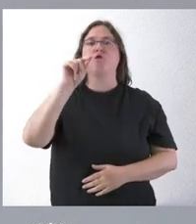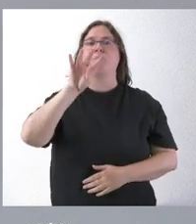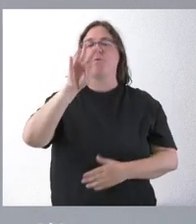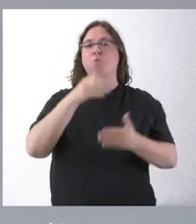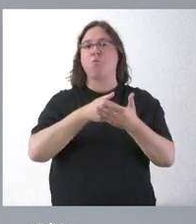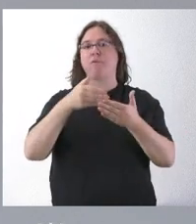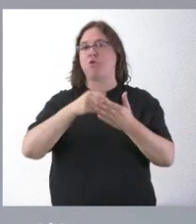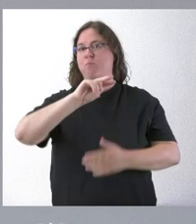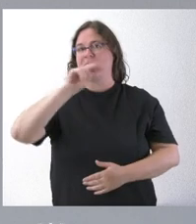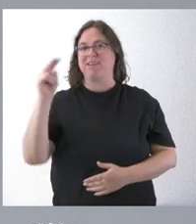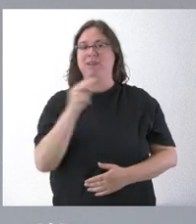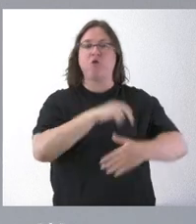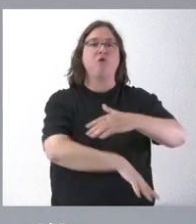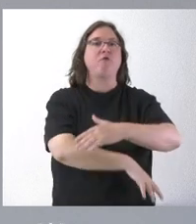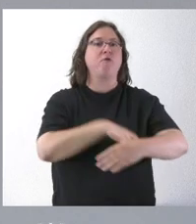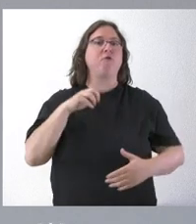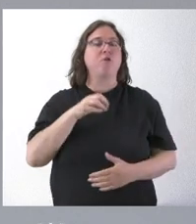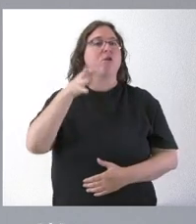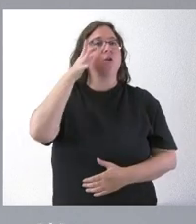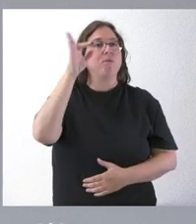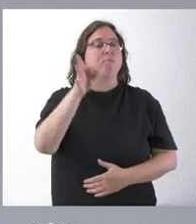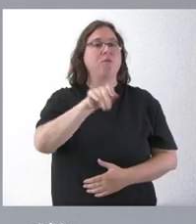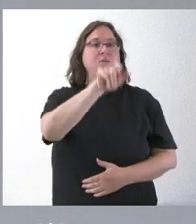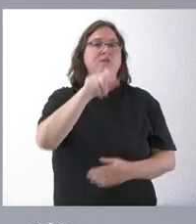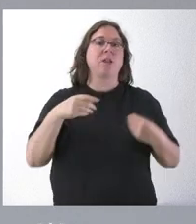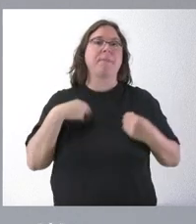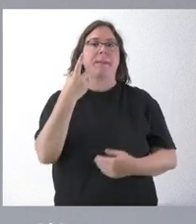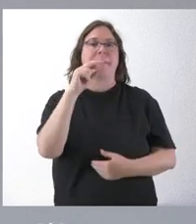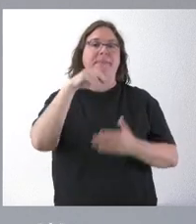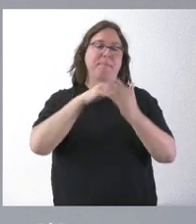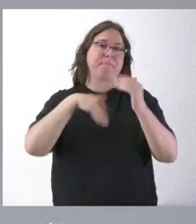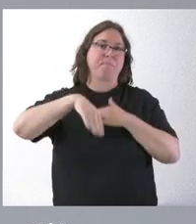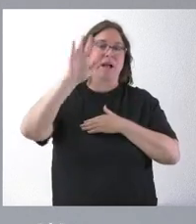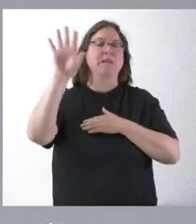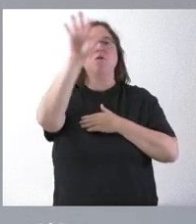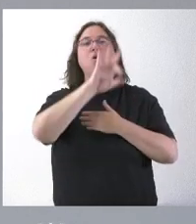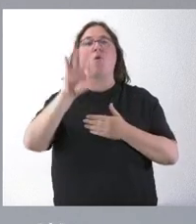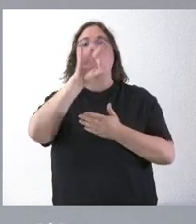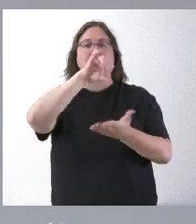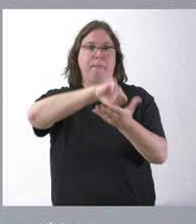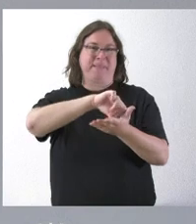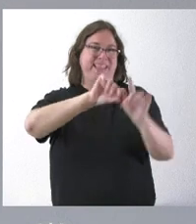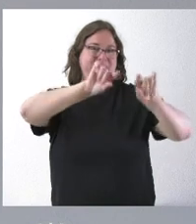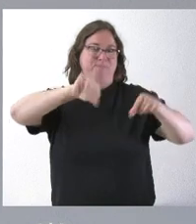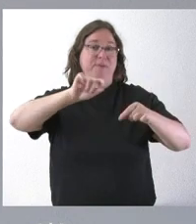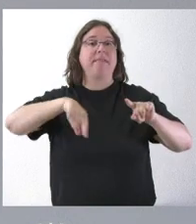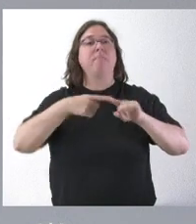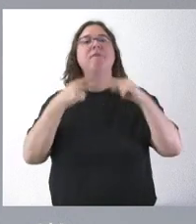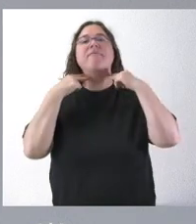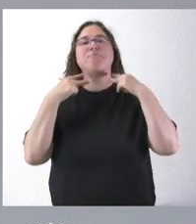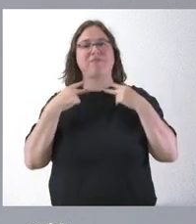de este fondo a los municipios de más de 20.000 habitantes y capitales de provincia y a las diputaciones provinciales,